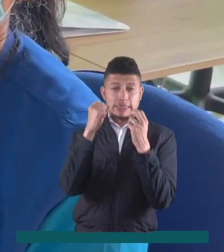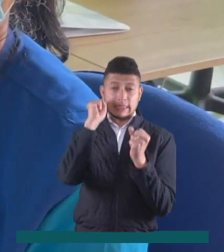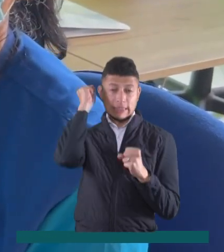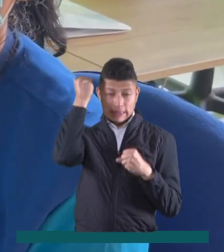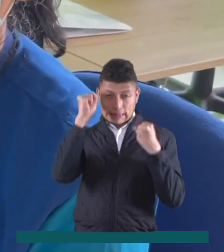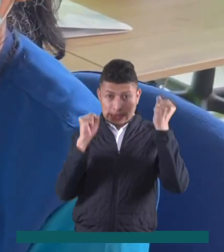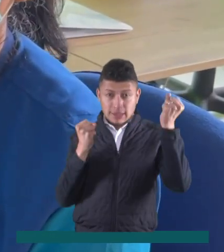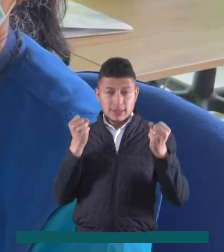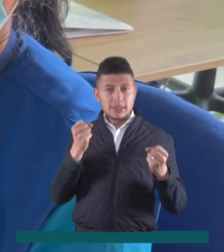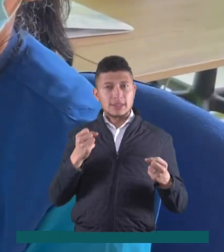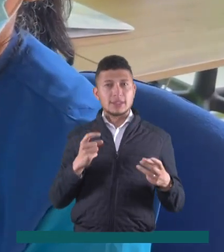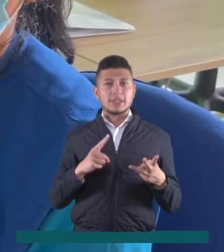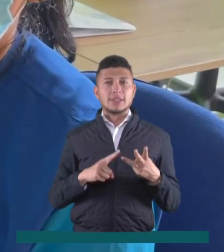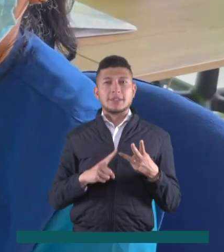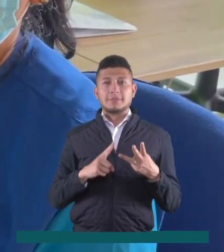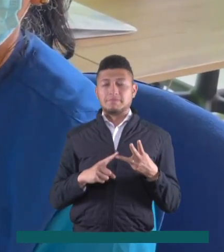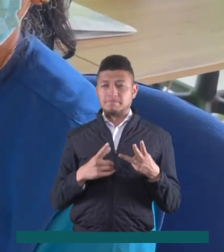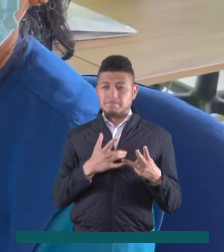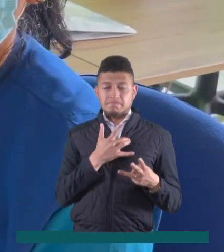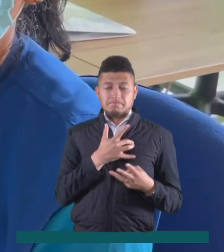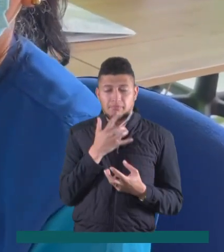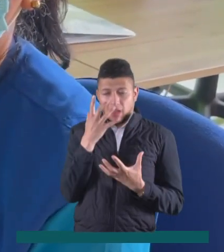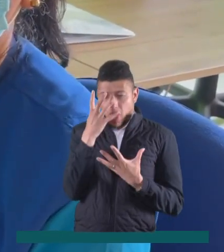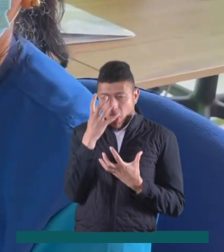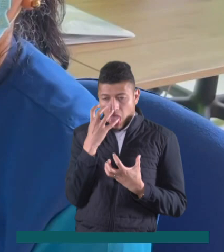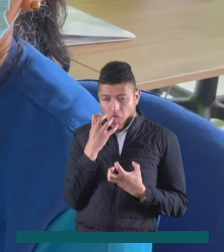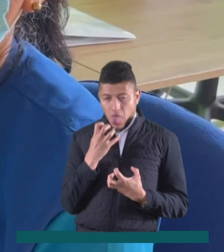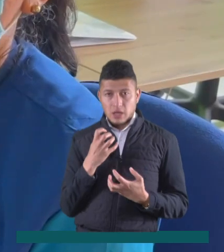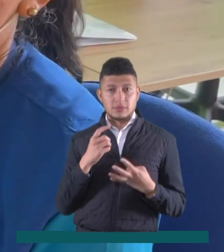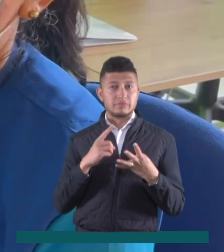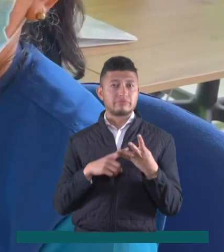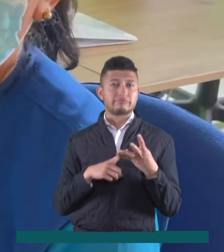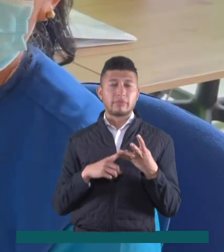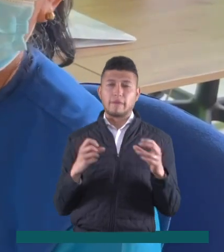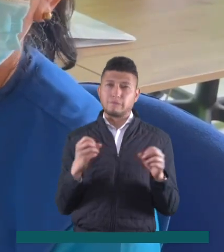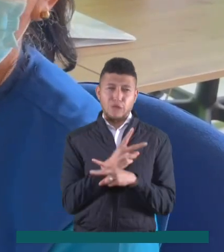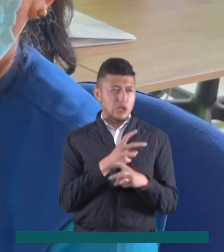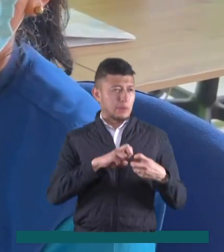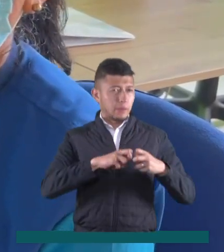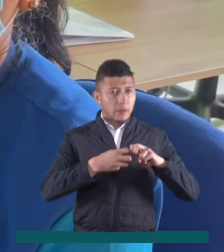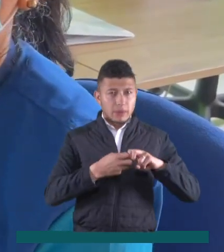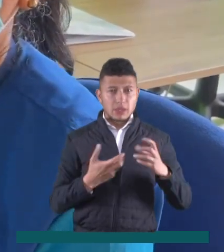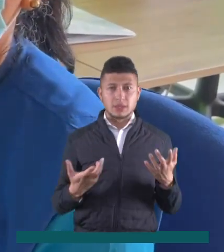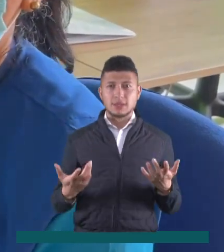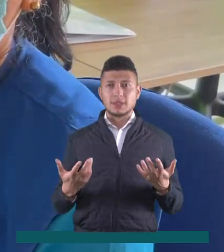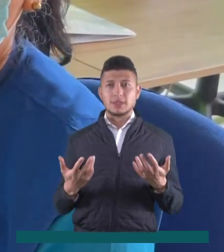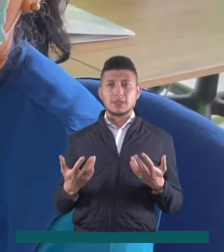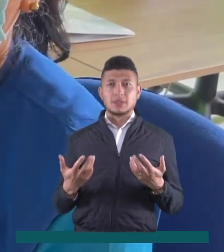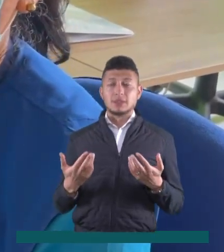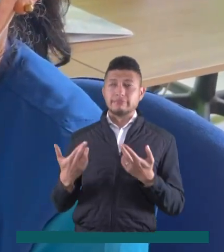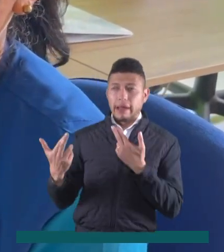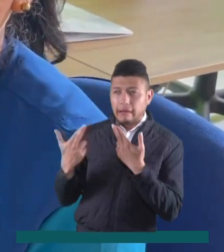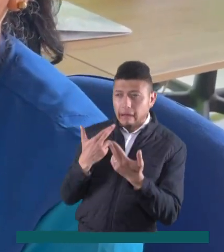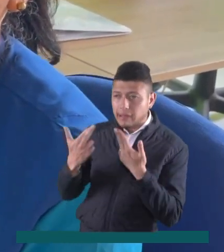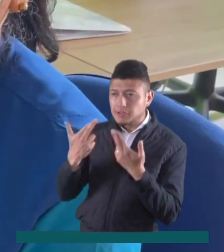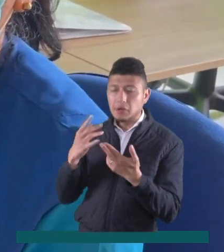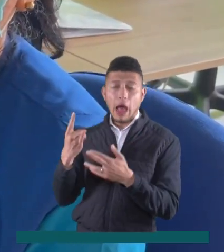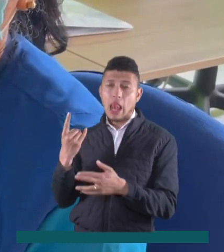estrés, la ansiedad, síntomas de depresión, problemáticas de violencia, relaciones